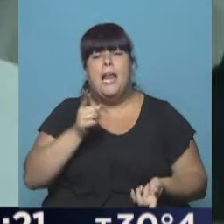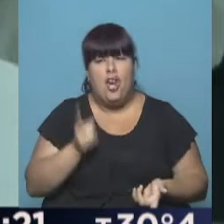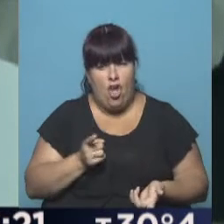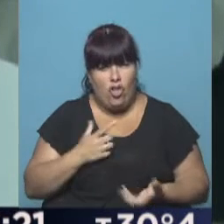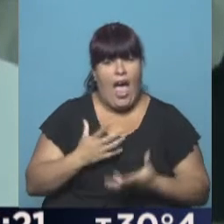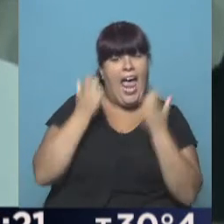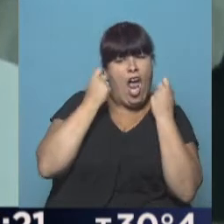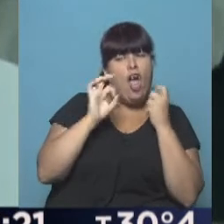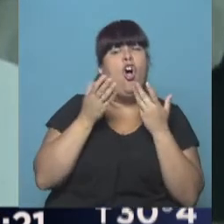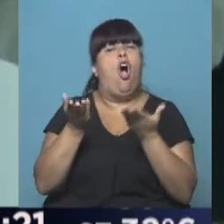egoístas o solidarios.